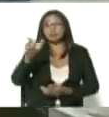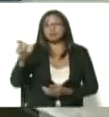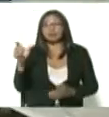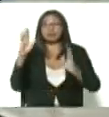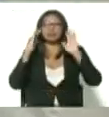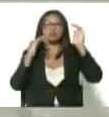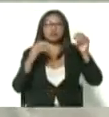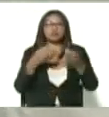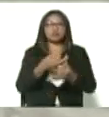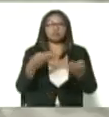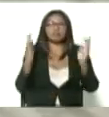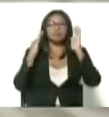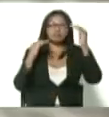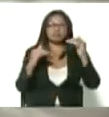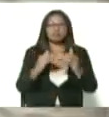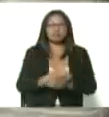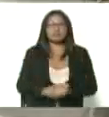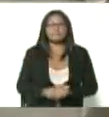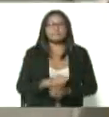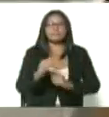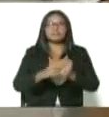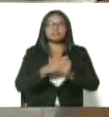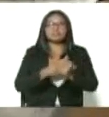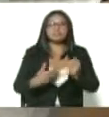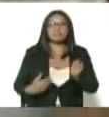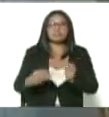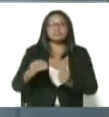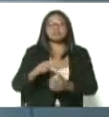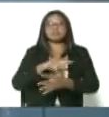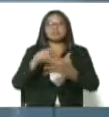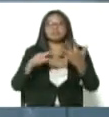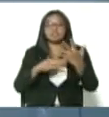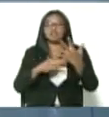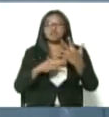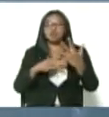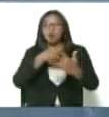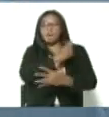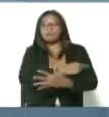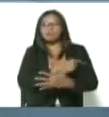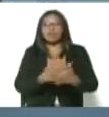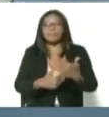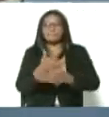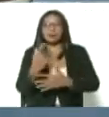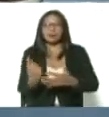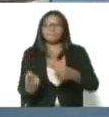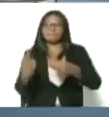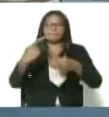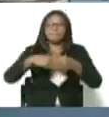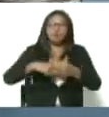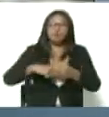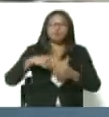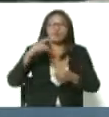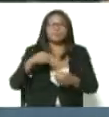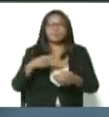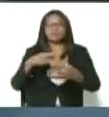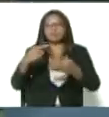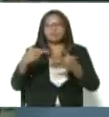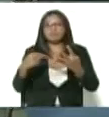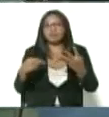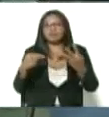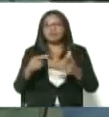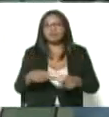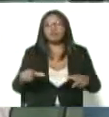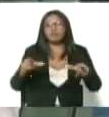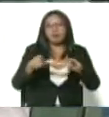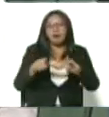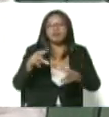hospital, vicepresidenta, se suman cinco hospitales más, los seis hospitales sentinelas que tenemos en Barlovento, en Valles del Tuy, en